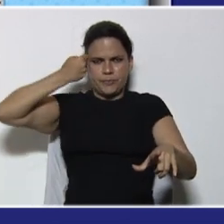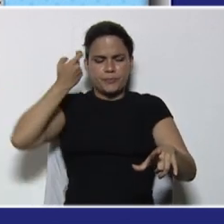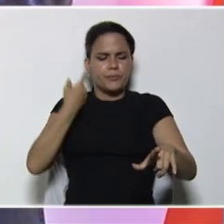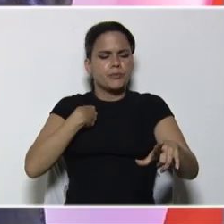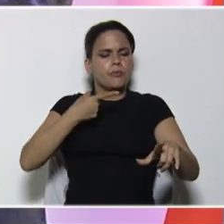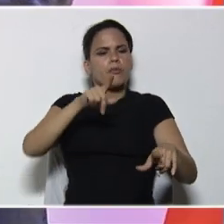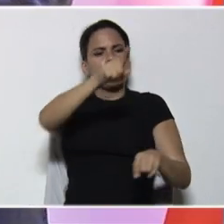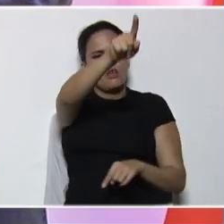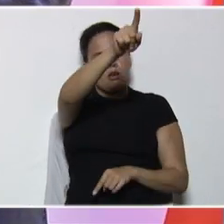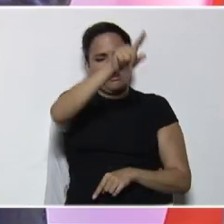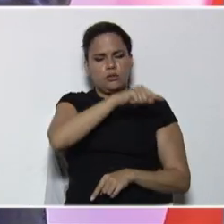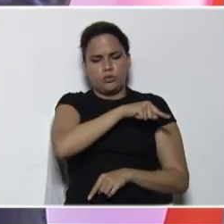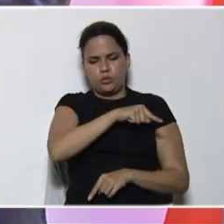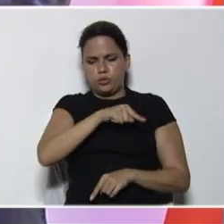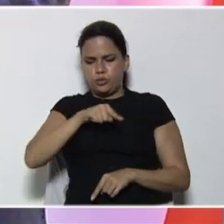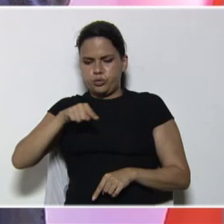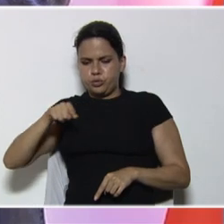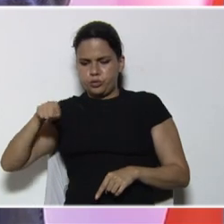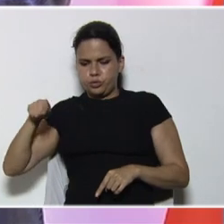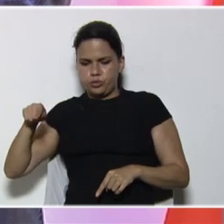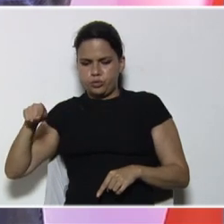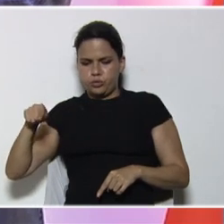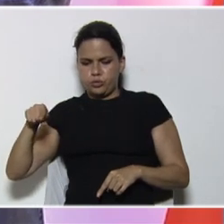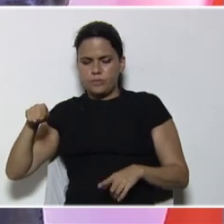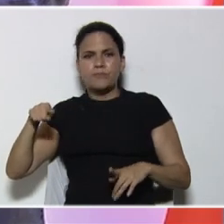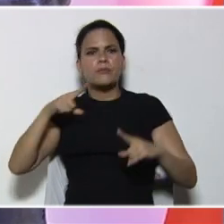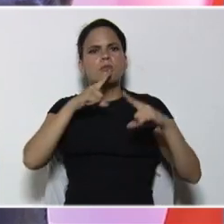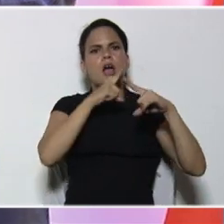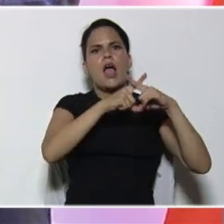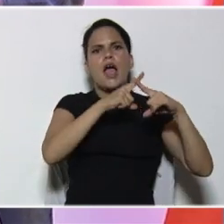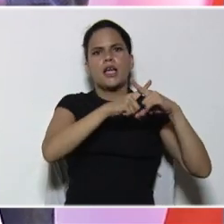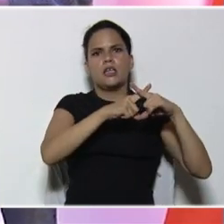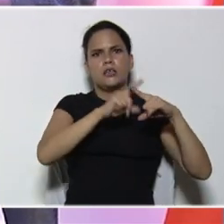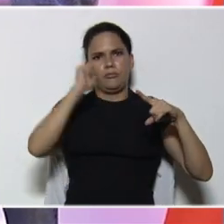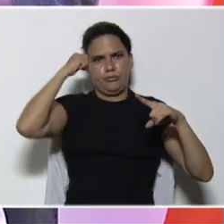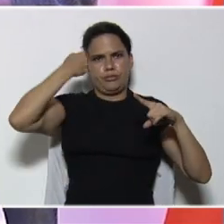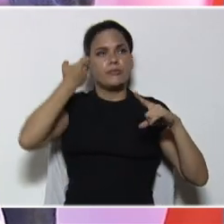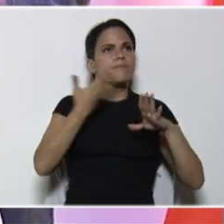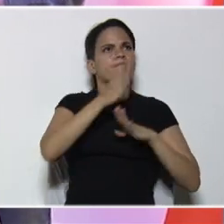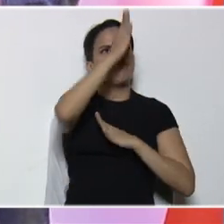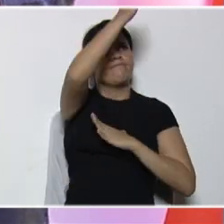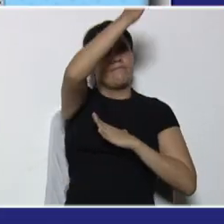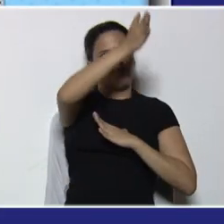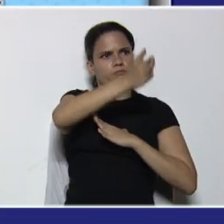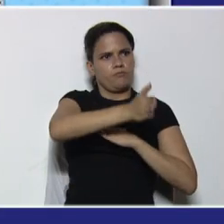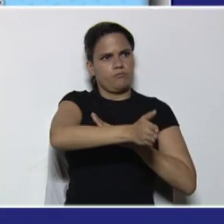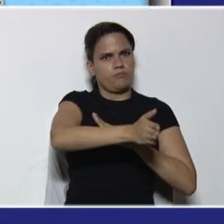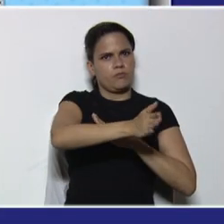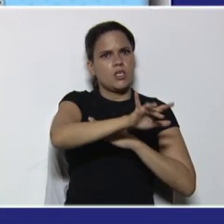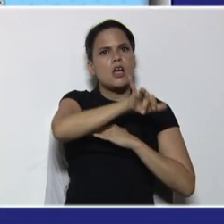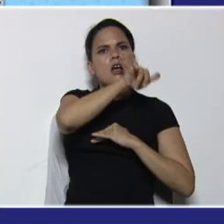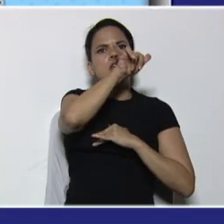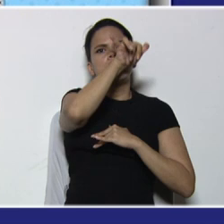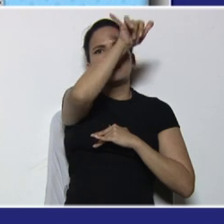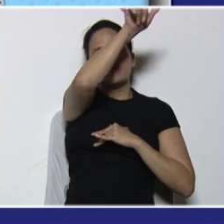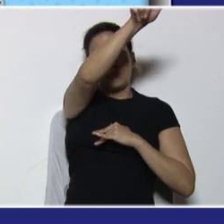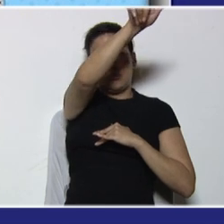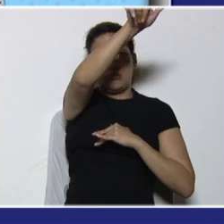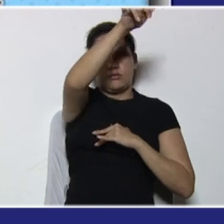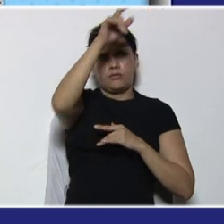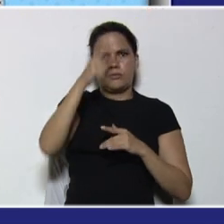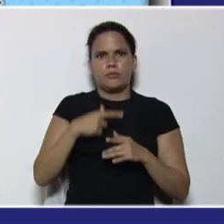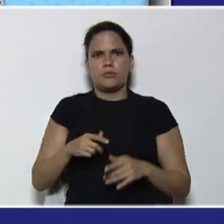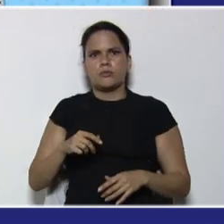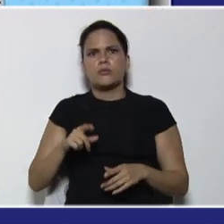El eje de las X, que es una recta numérica horizontal, y el eje de las Y, que es una recta numérica vertical.